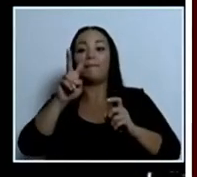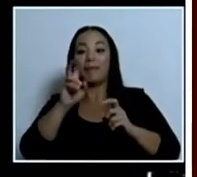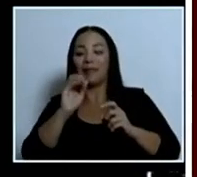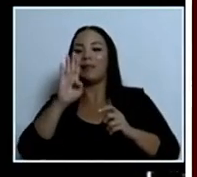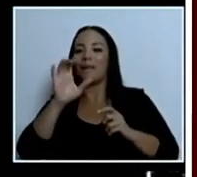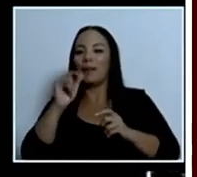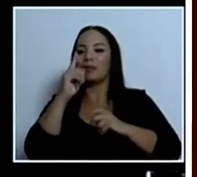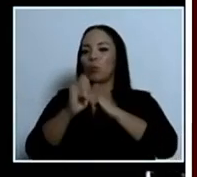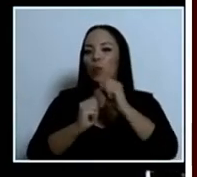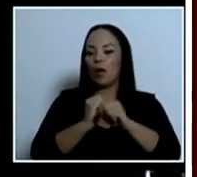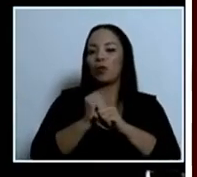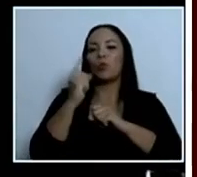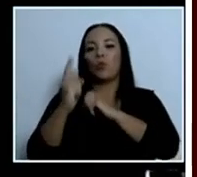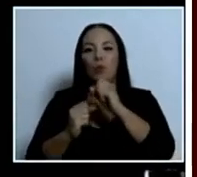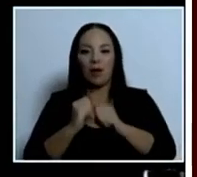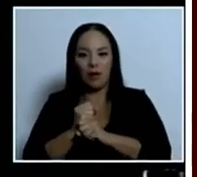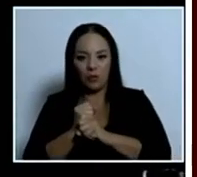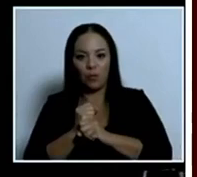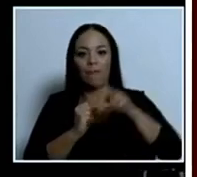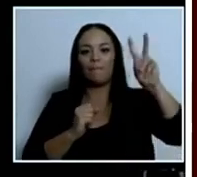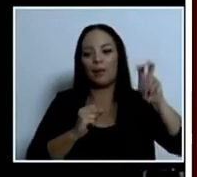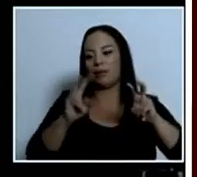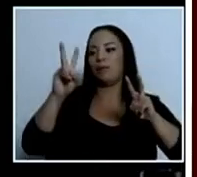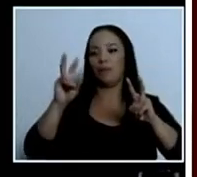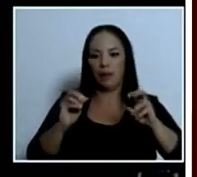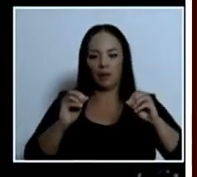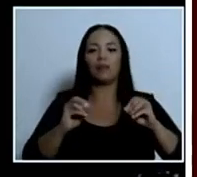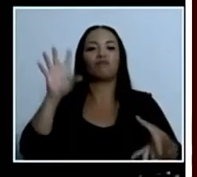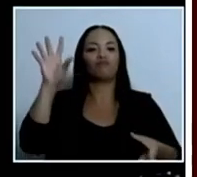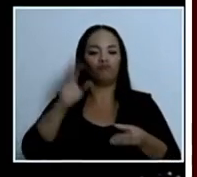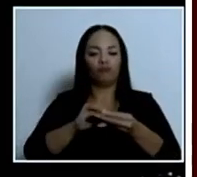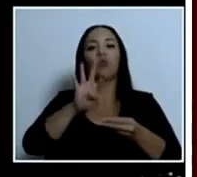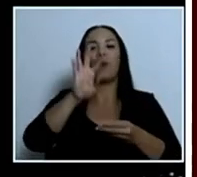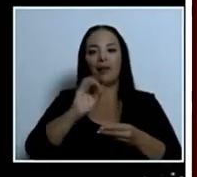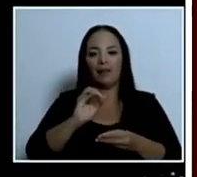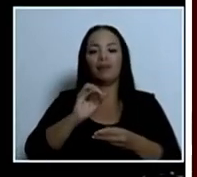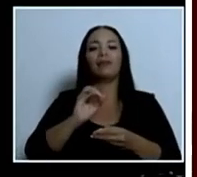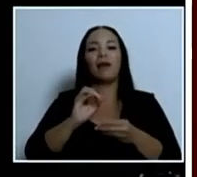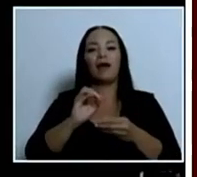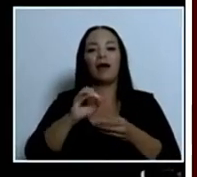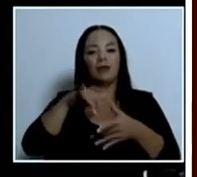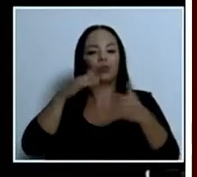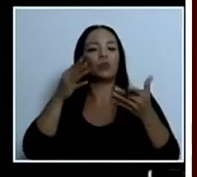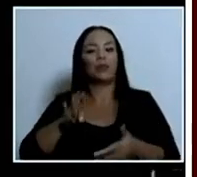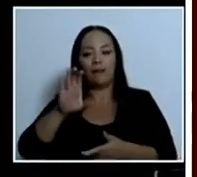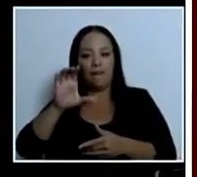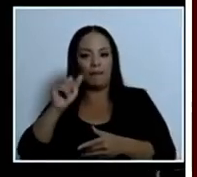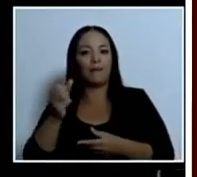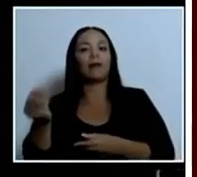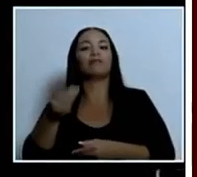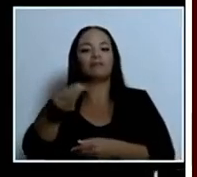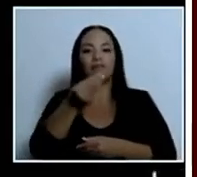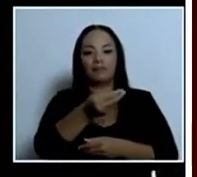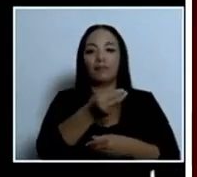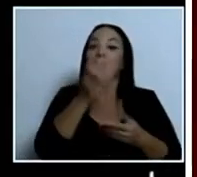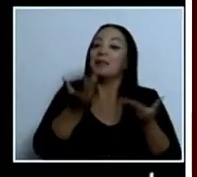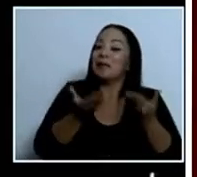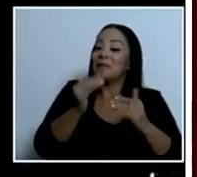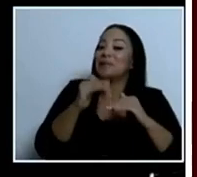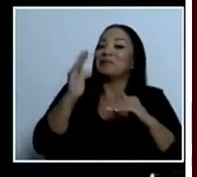durante dos años. Esto equivale a 40 becas aproximadamente, puede ser incluso más.